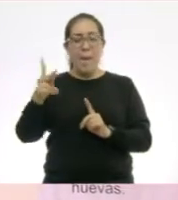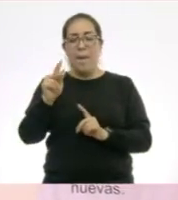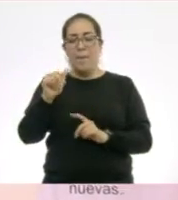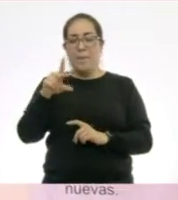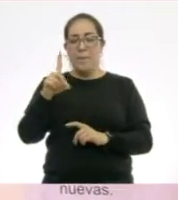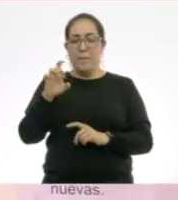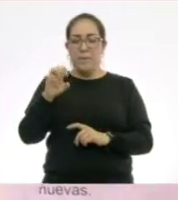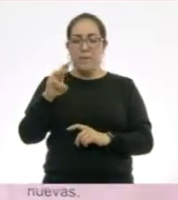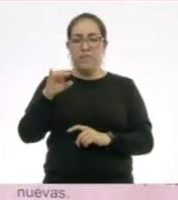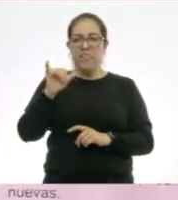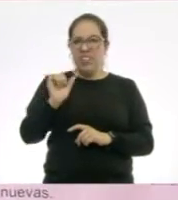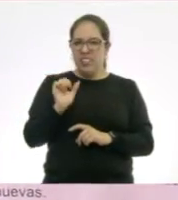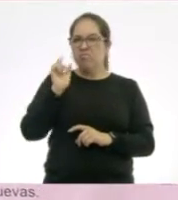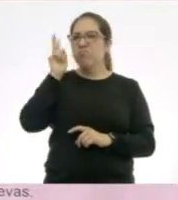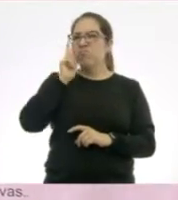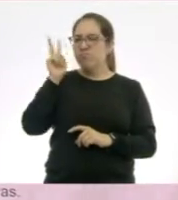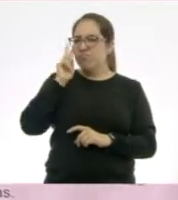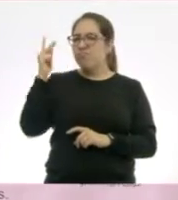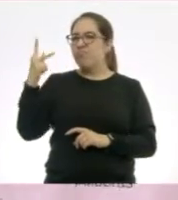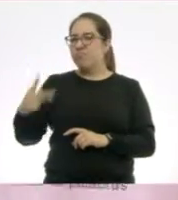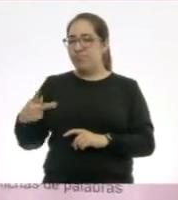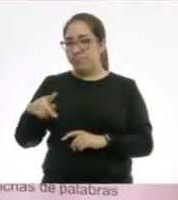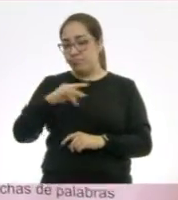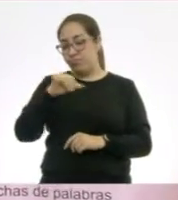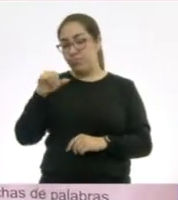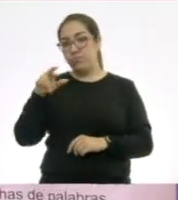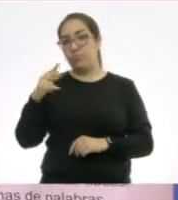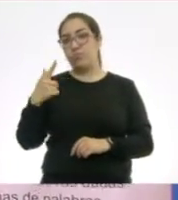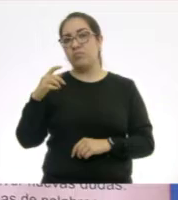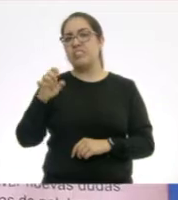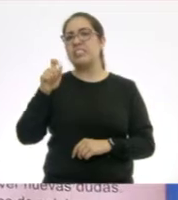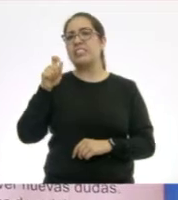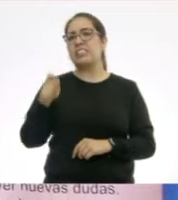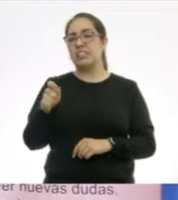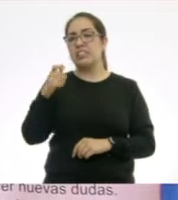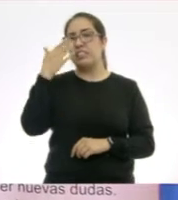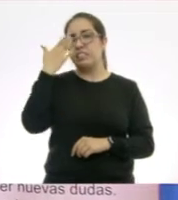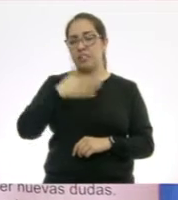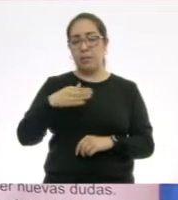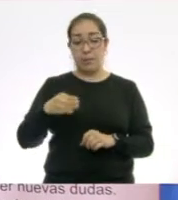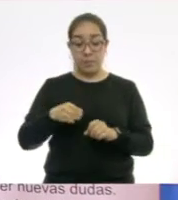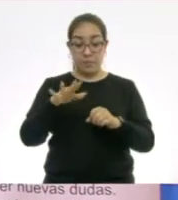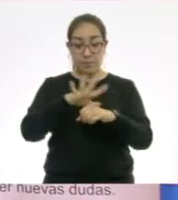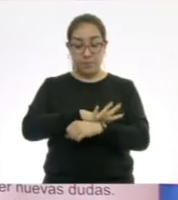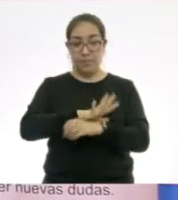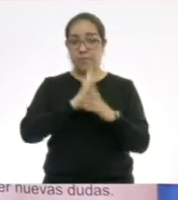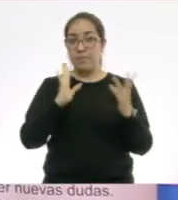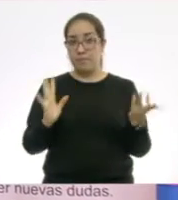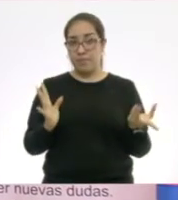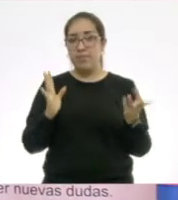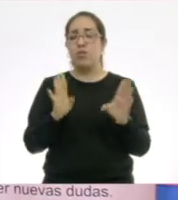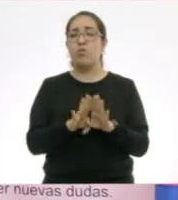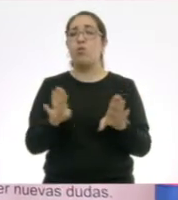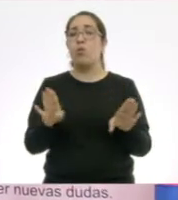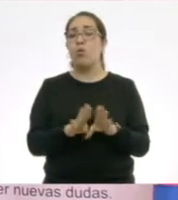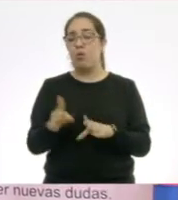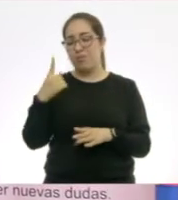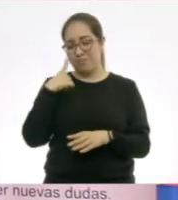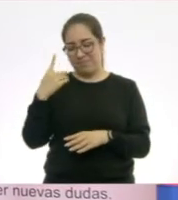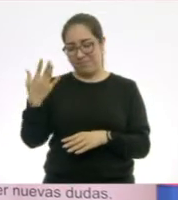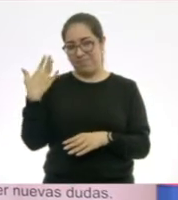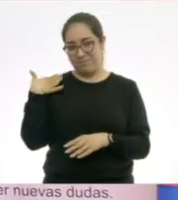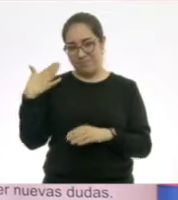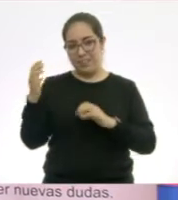qué es lo que sabe Jorge específicamente del tema. Y esto lo recogemos a partir de esta